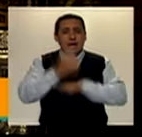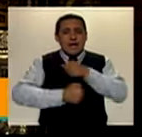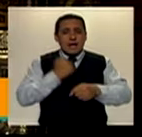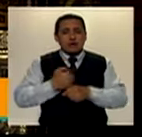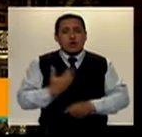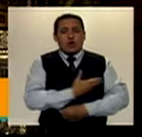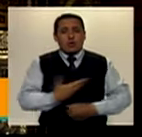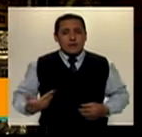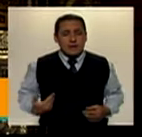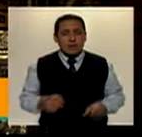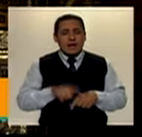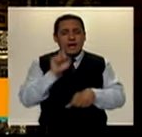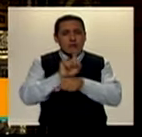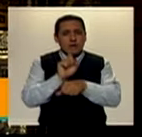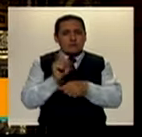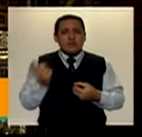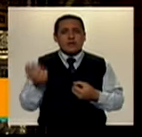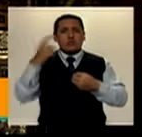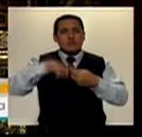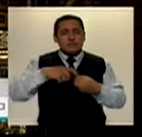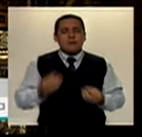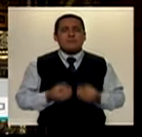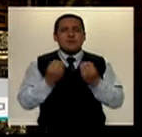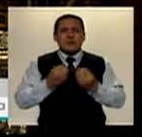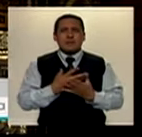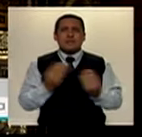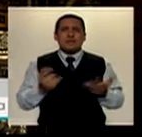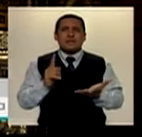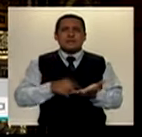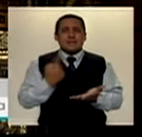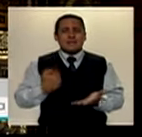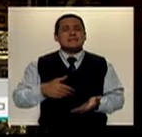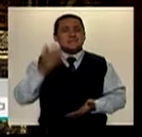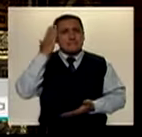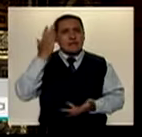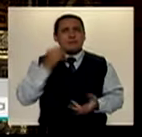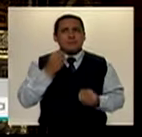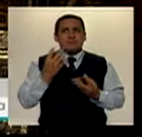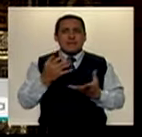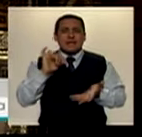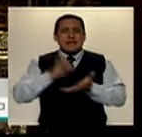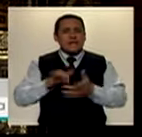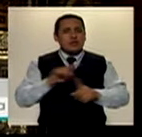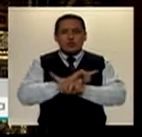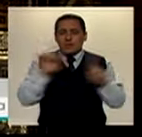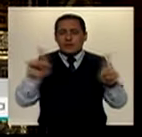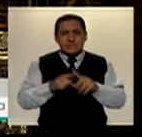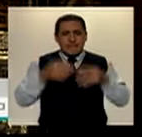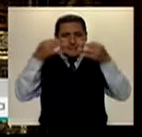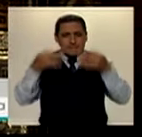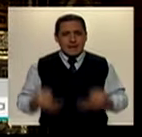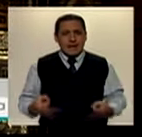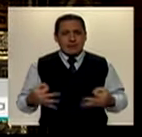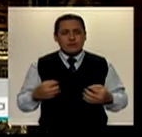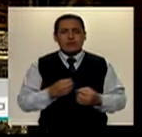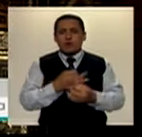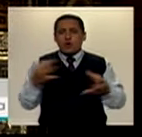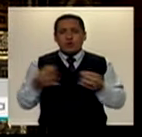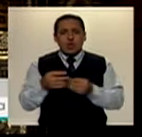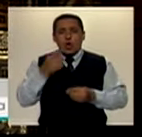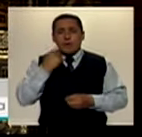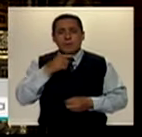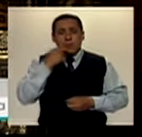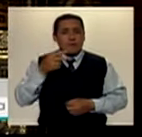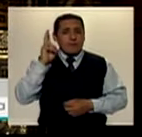gobierno, en educación inclusiva, porque muchas veces sabes muy bien que no están preparados las y los docentes